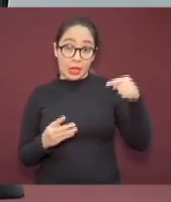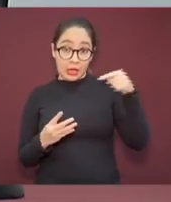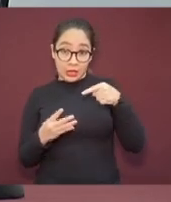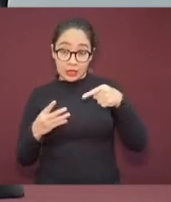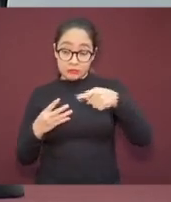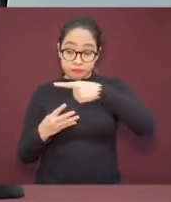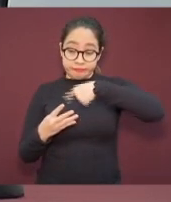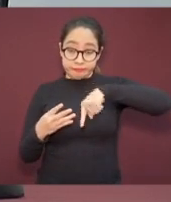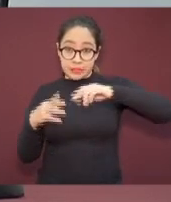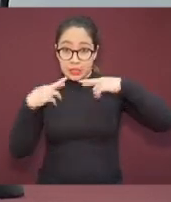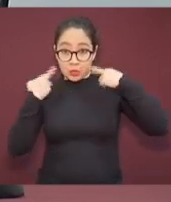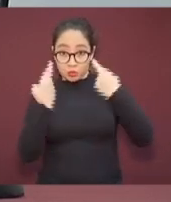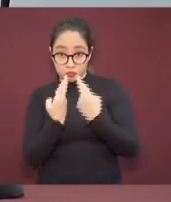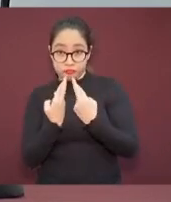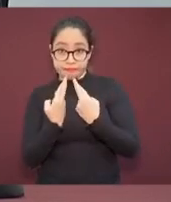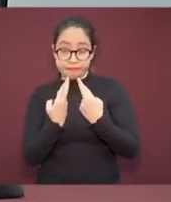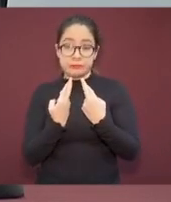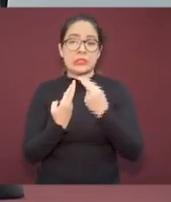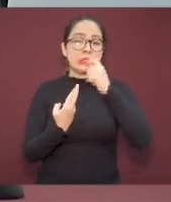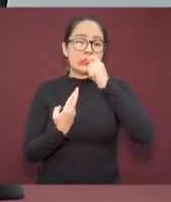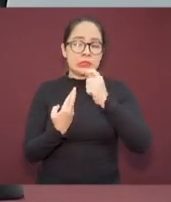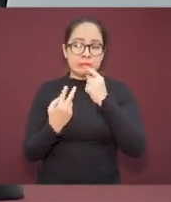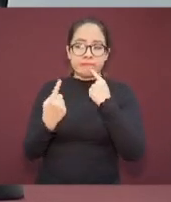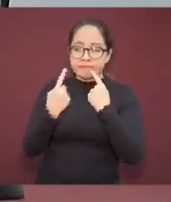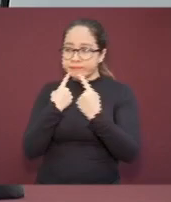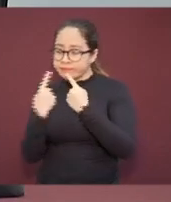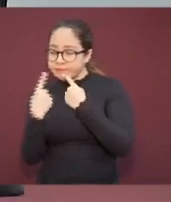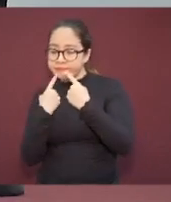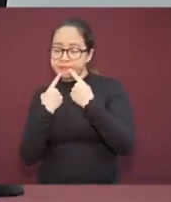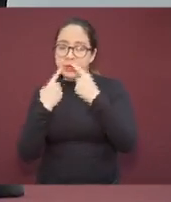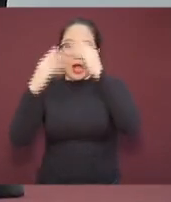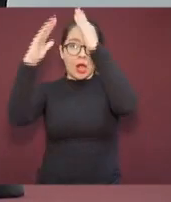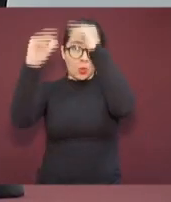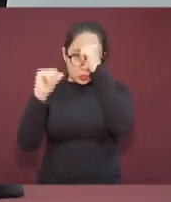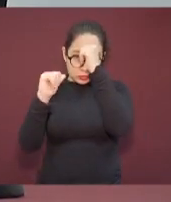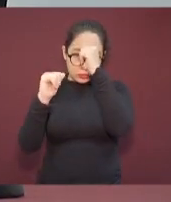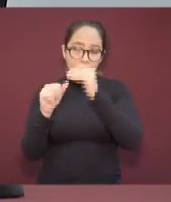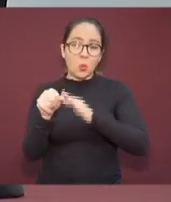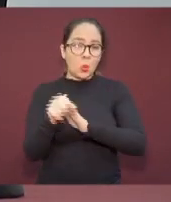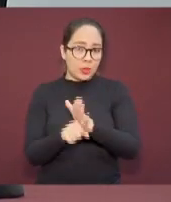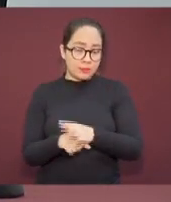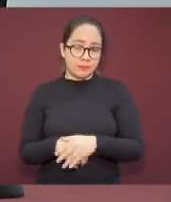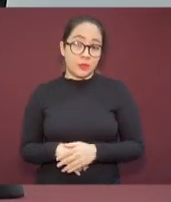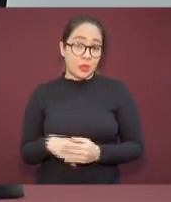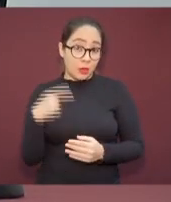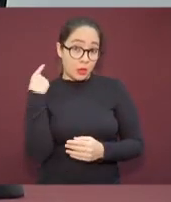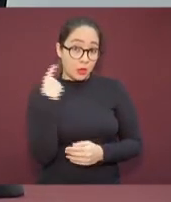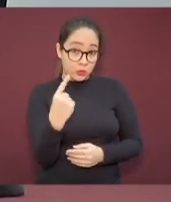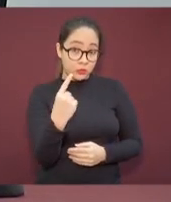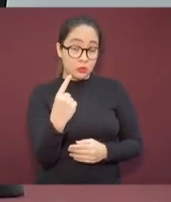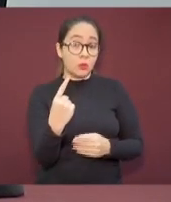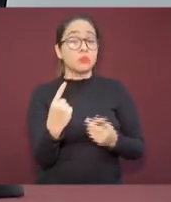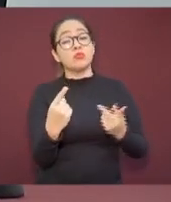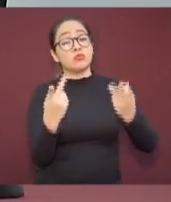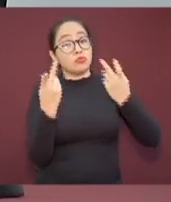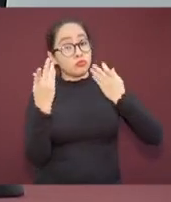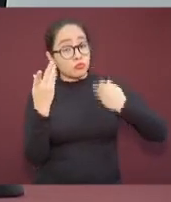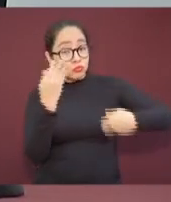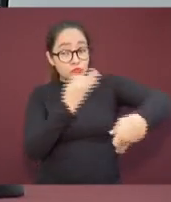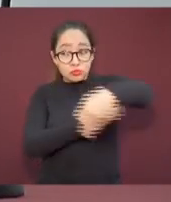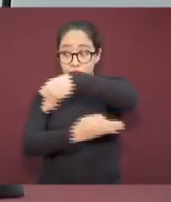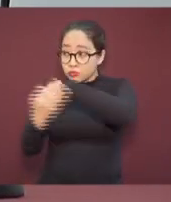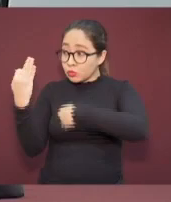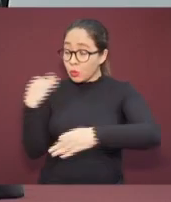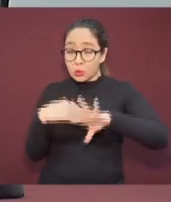siguientes conclusiones. Uno, se debe hacer un mayor esfuerzo para que todos